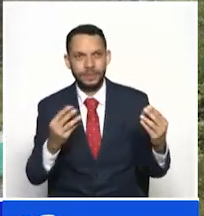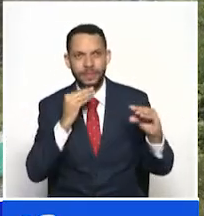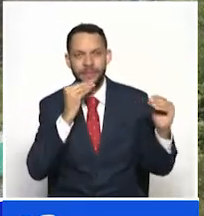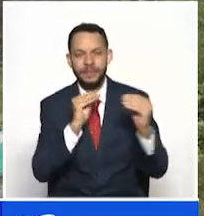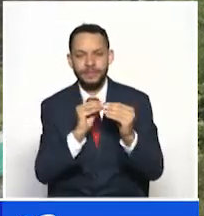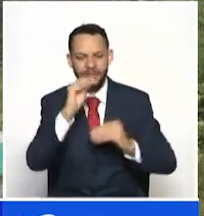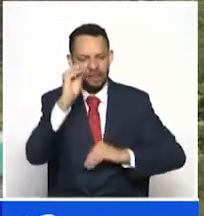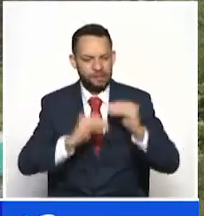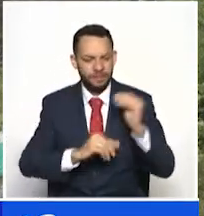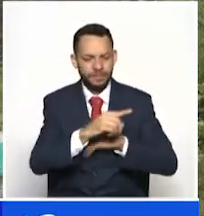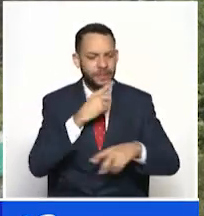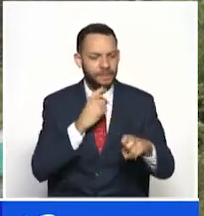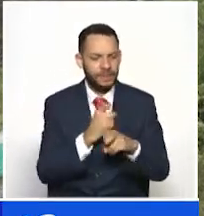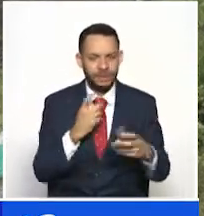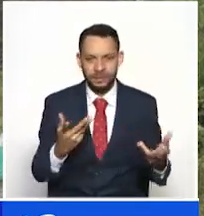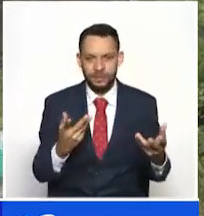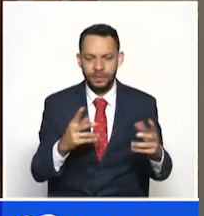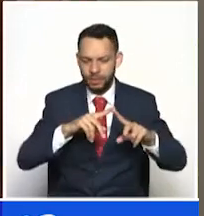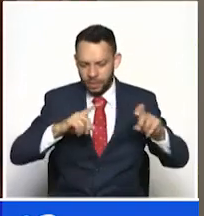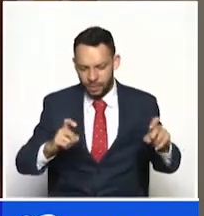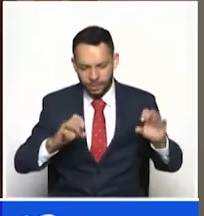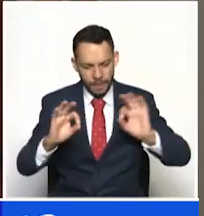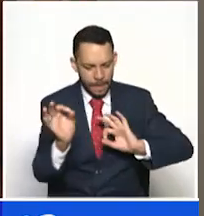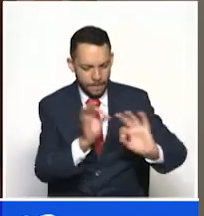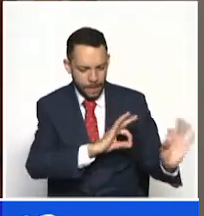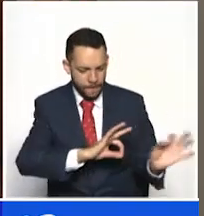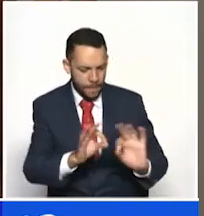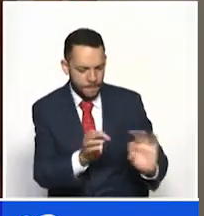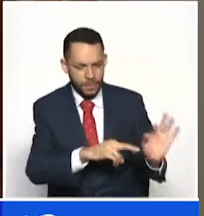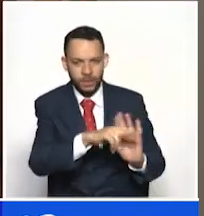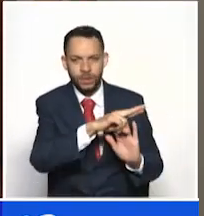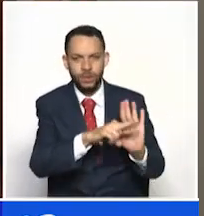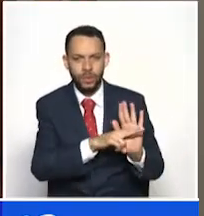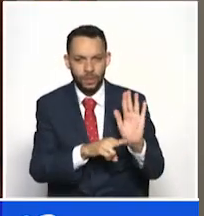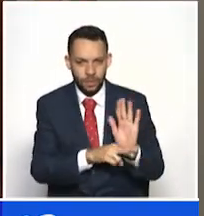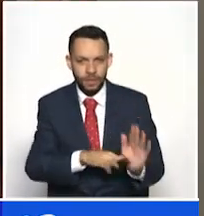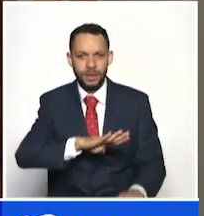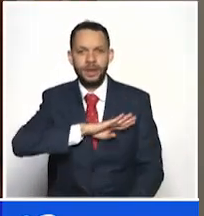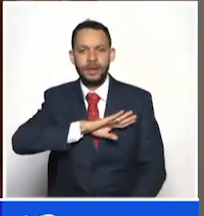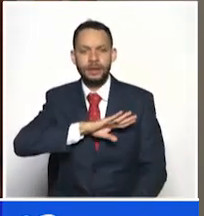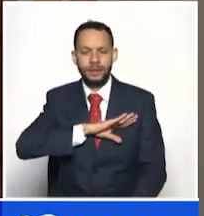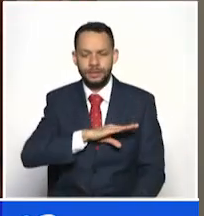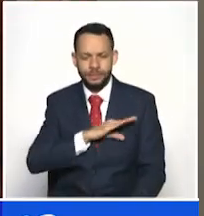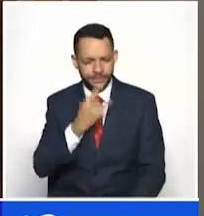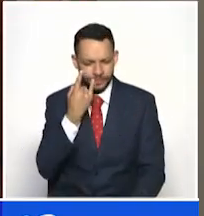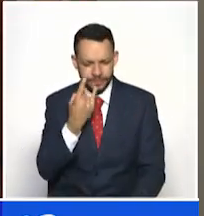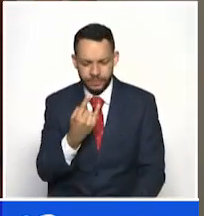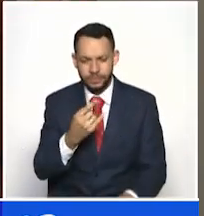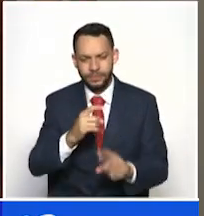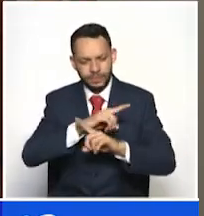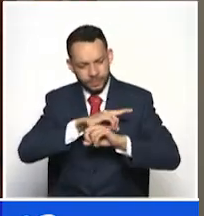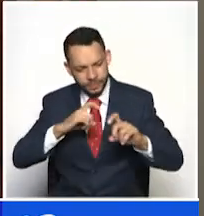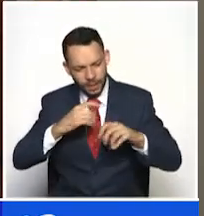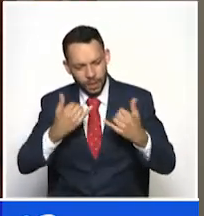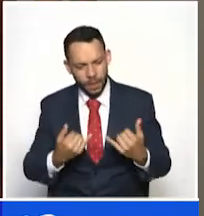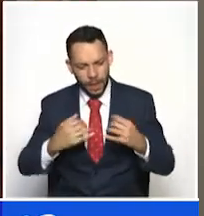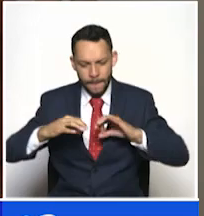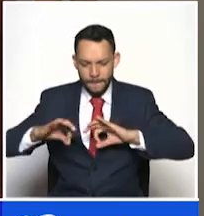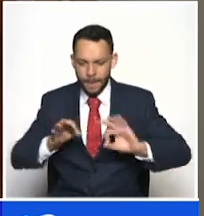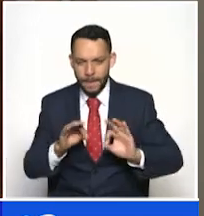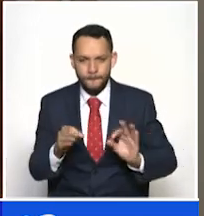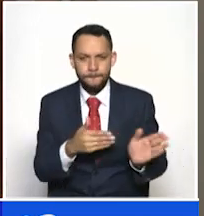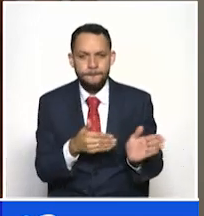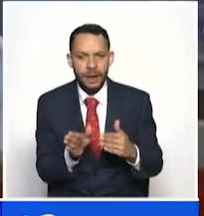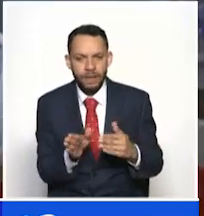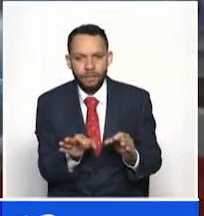cambió, digamoslo así, y se está reformando. El alcalde ha estado muy interesado en el tema, pero la verdad es eso ha estado lento en planeación, lento.